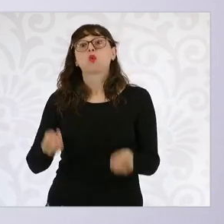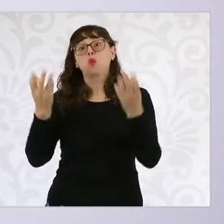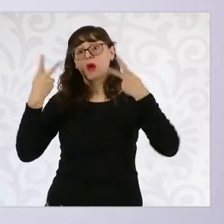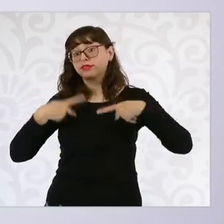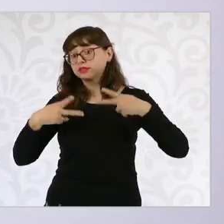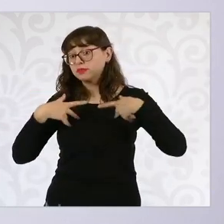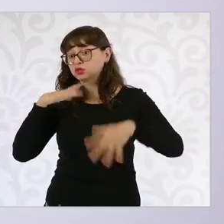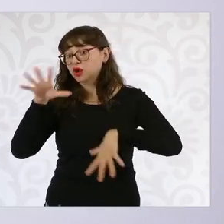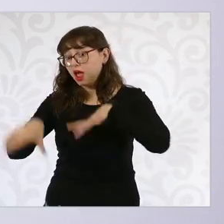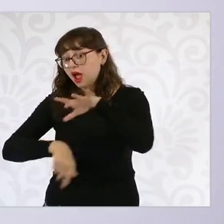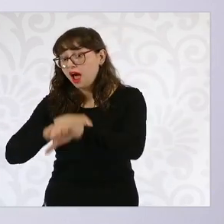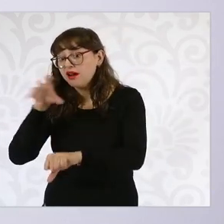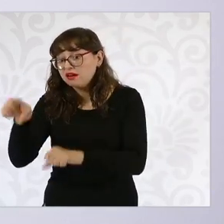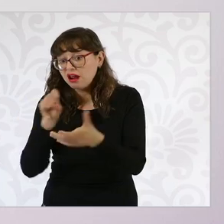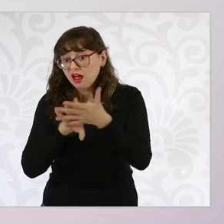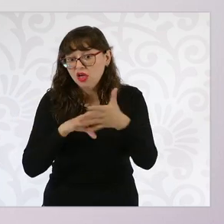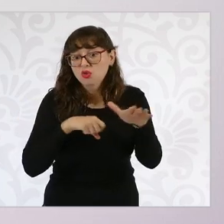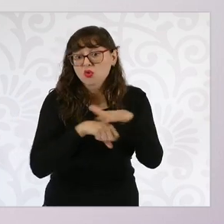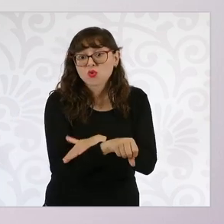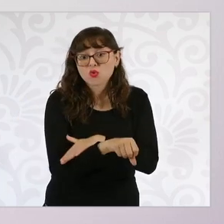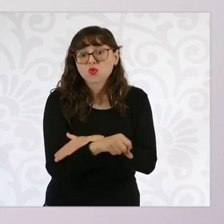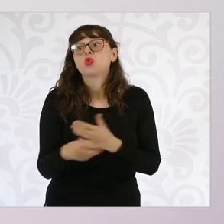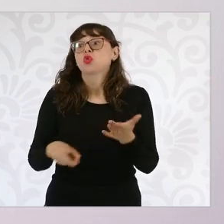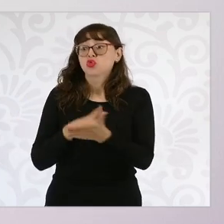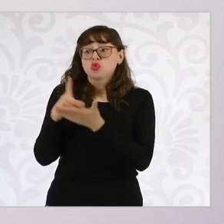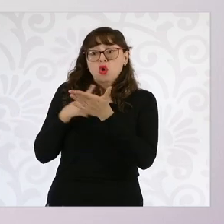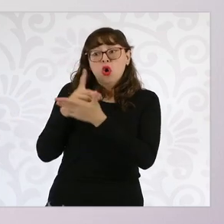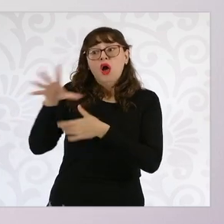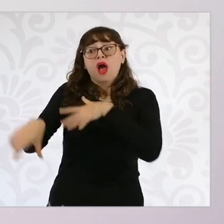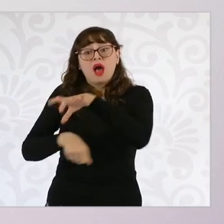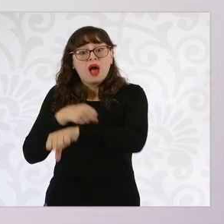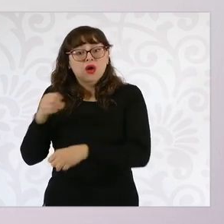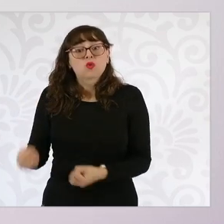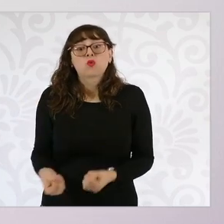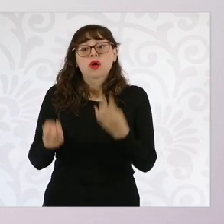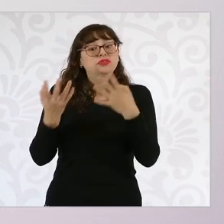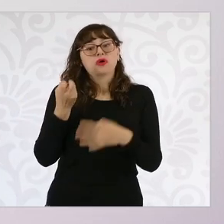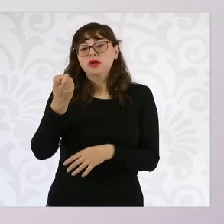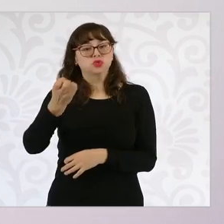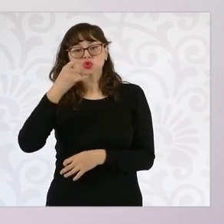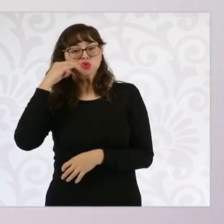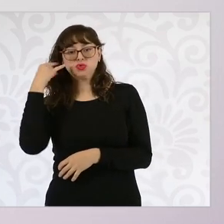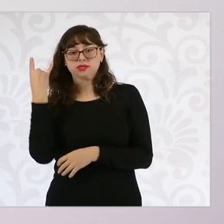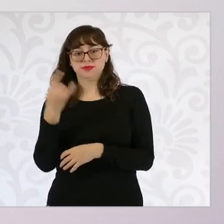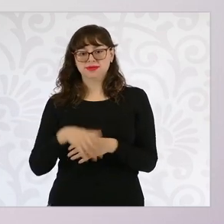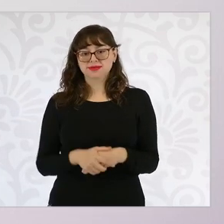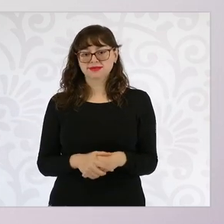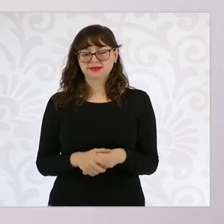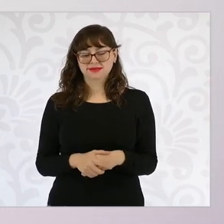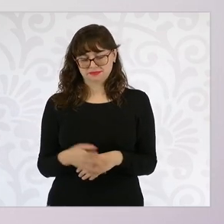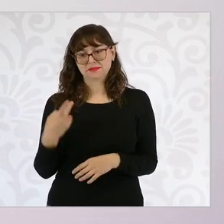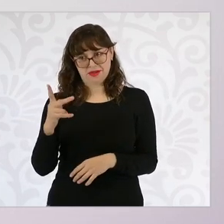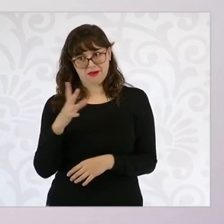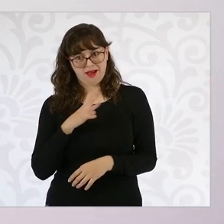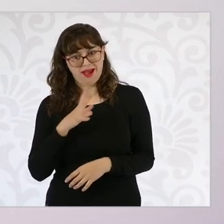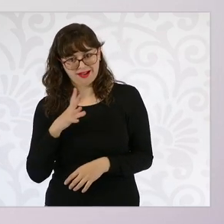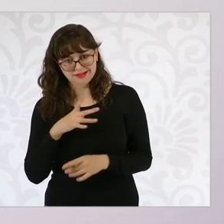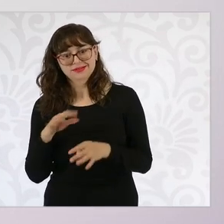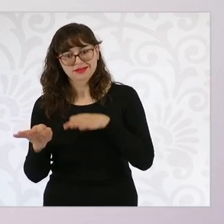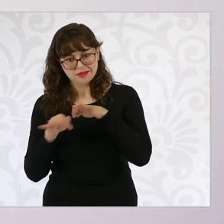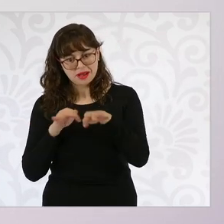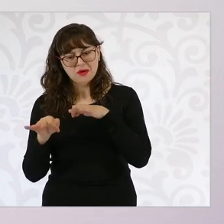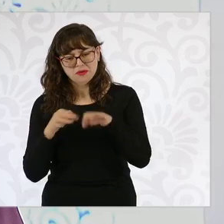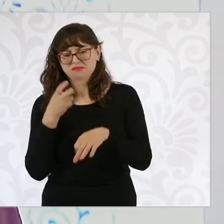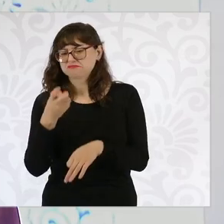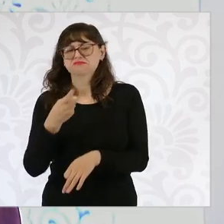de droga que se han estado haciendo y se ha estado trabajando de manera integral. Entonces, vamos a seguir trabajando